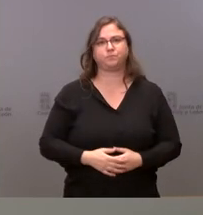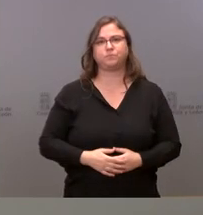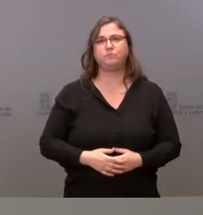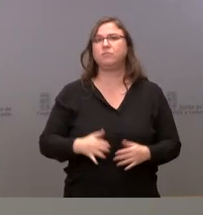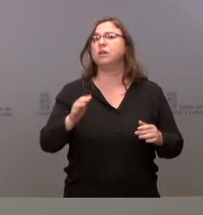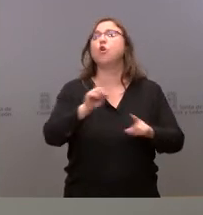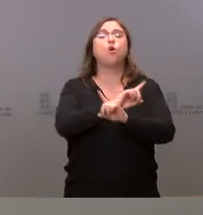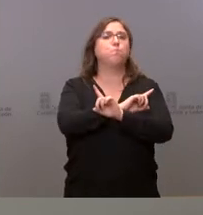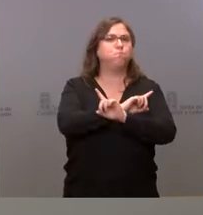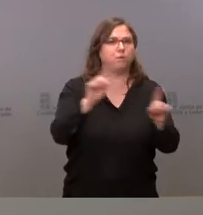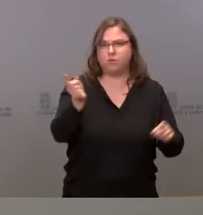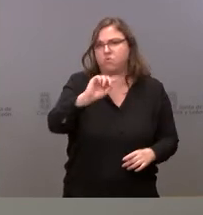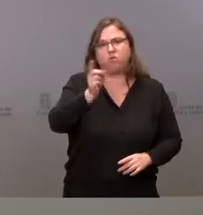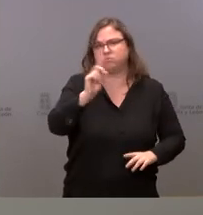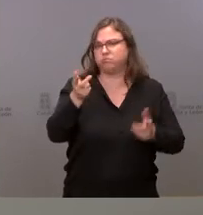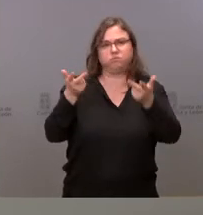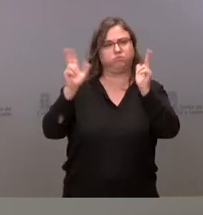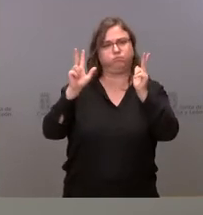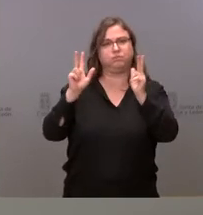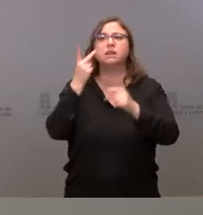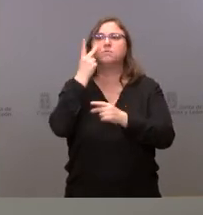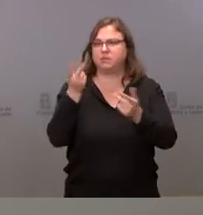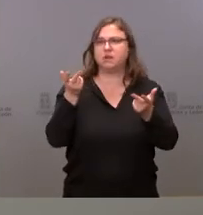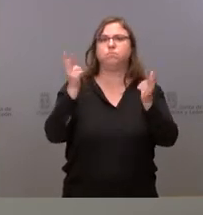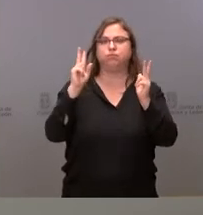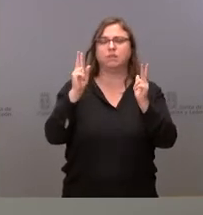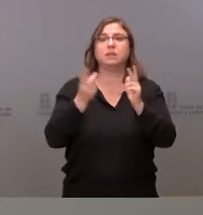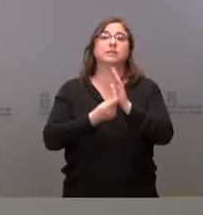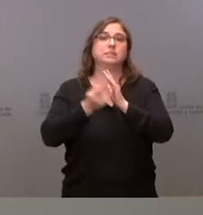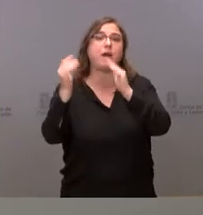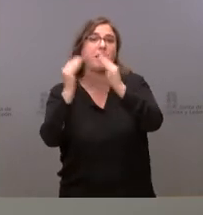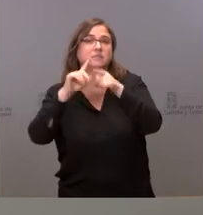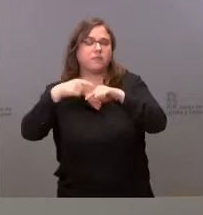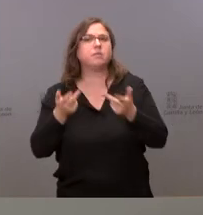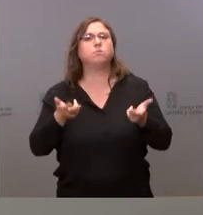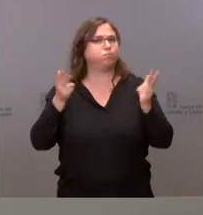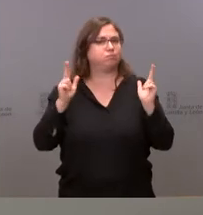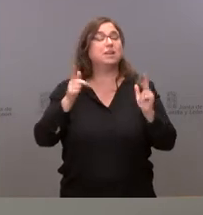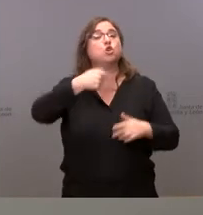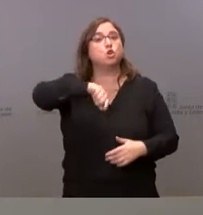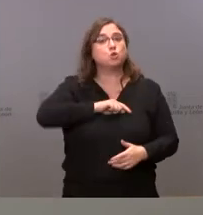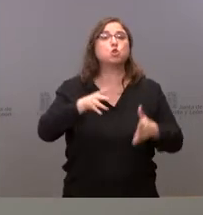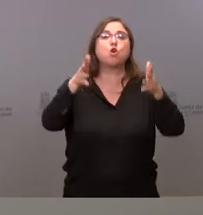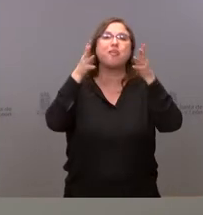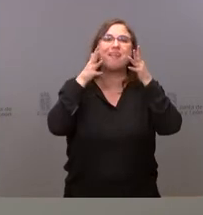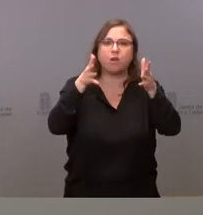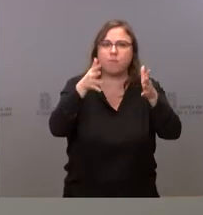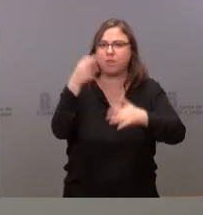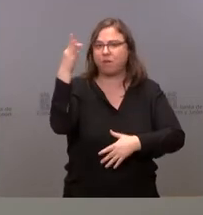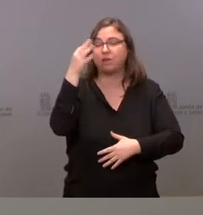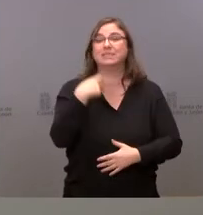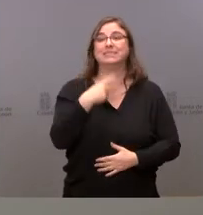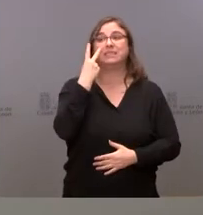se van a prohibir salidas por supuesto ni se van a prohibir visitas lo que sí recomendamos en el caso de las visitas es que se realicen